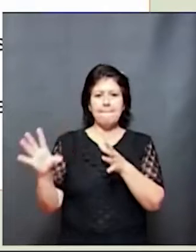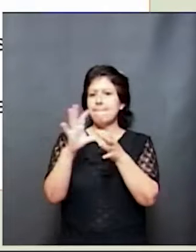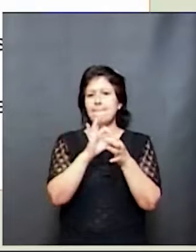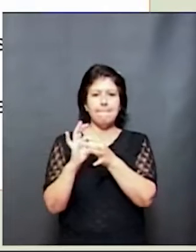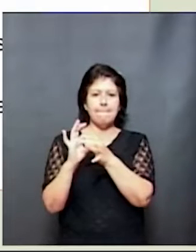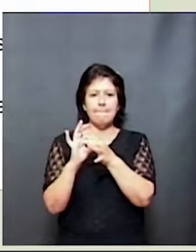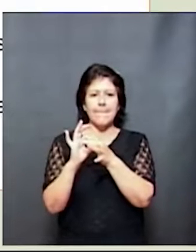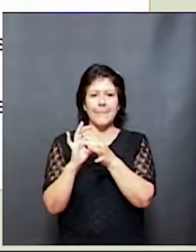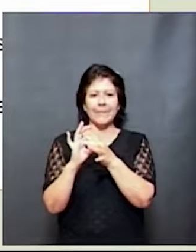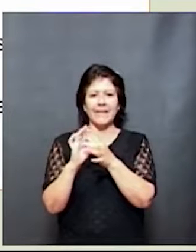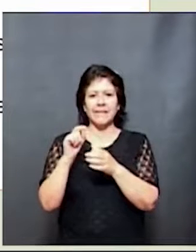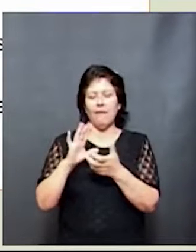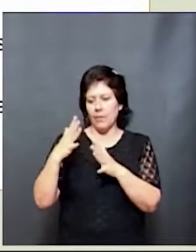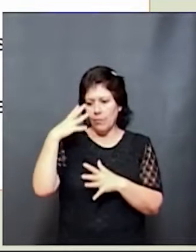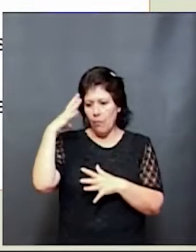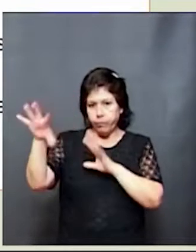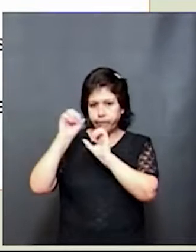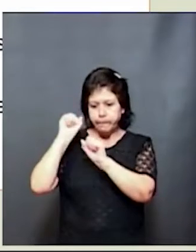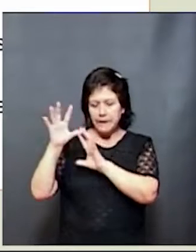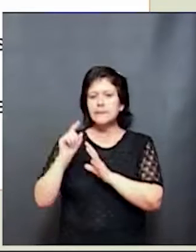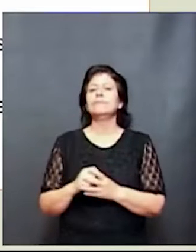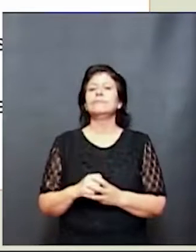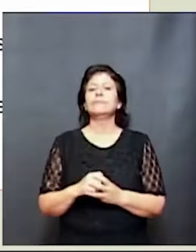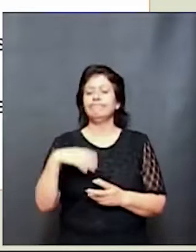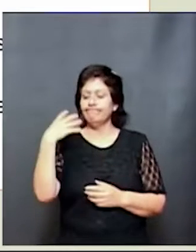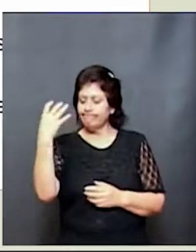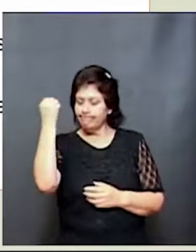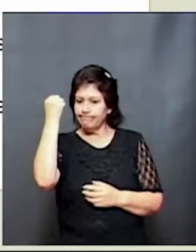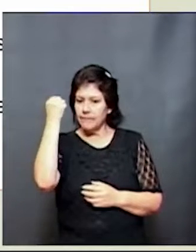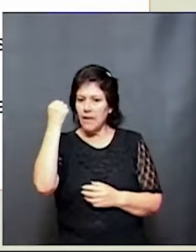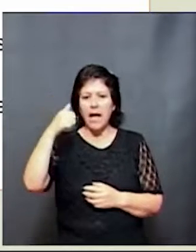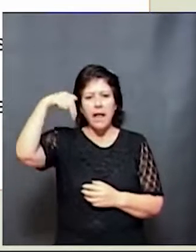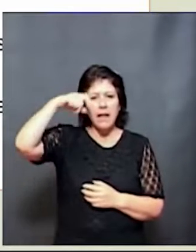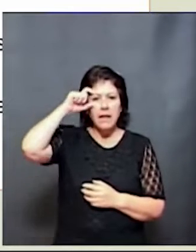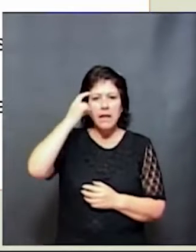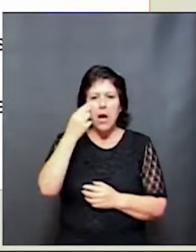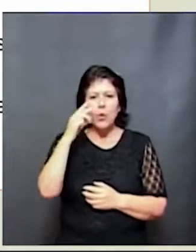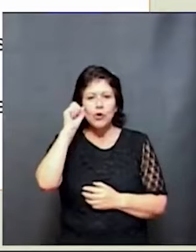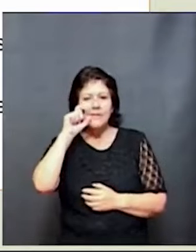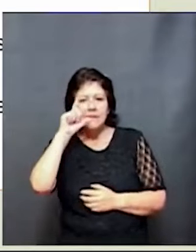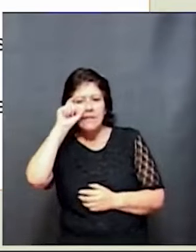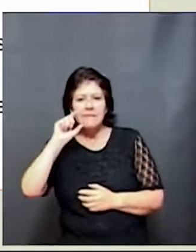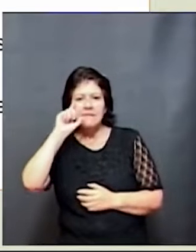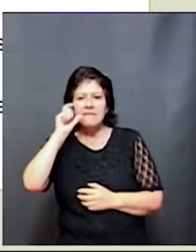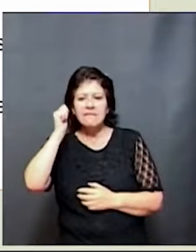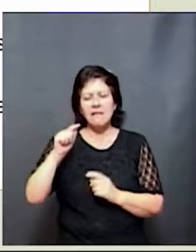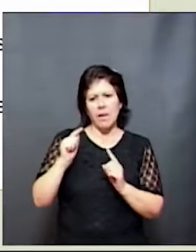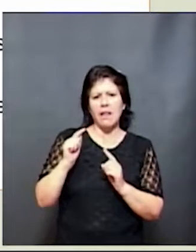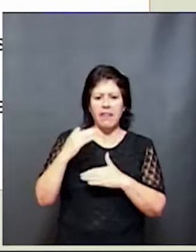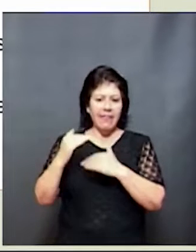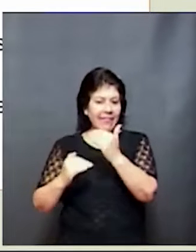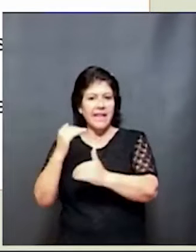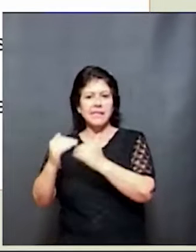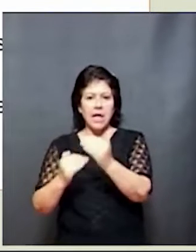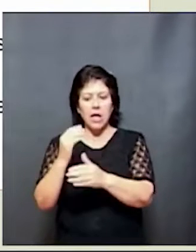estos hallazgos asociados a la neurociencia y el neurodesarrollo y vamos a tener algunas premisas que algunos